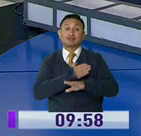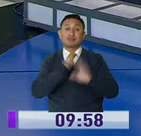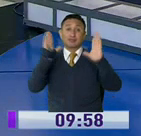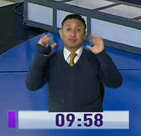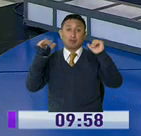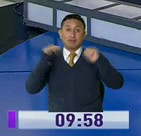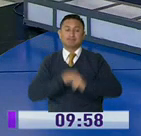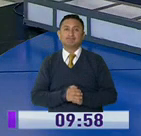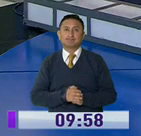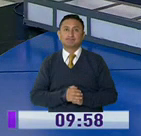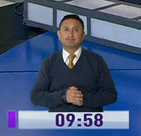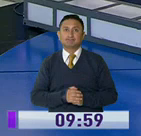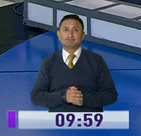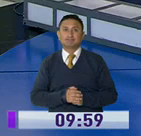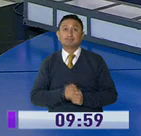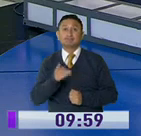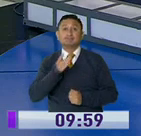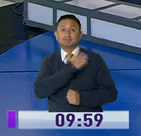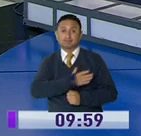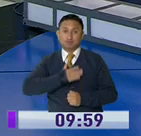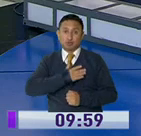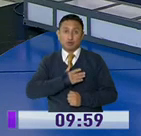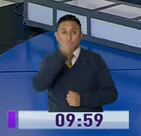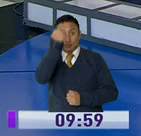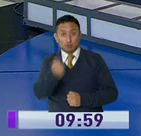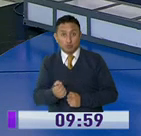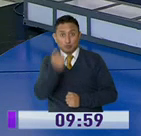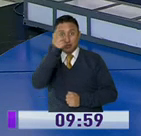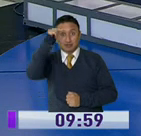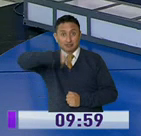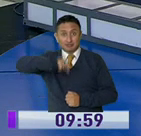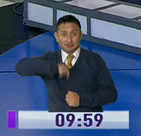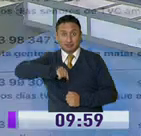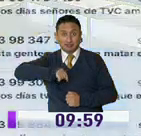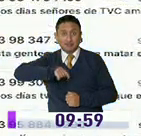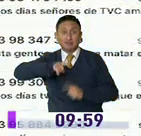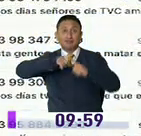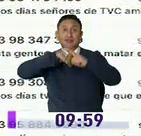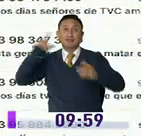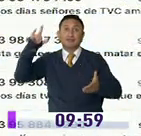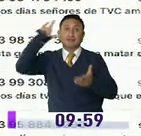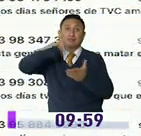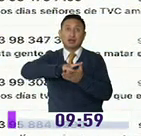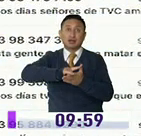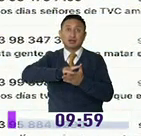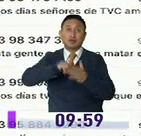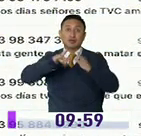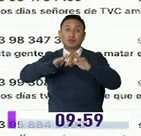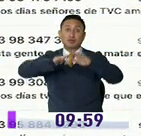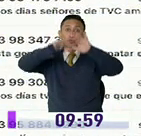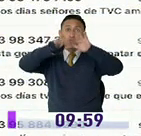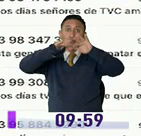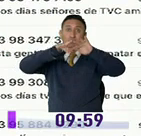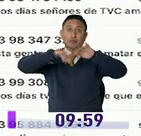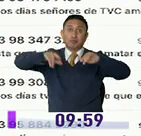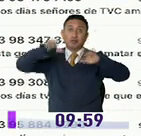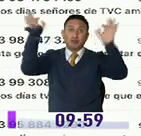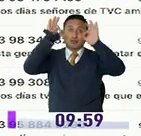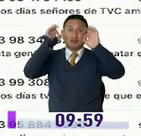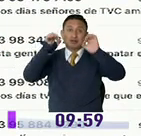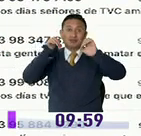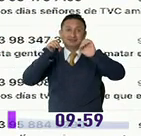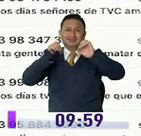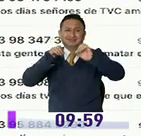irnos, por favor, buen día. Aquí en la ciudad Bicentenario, una paloma se posó sobre un transformador de luz y